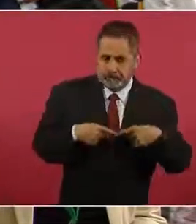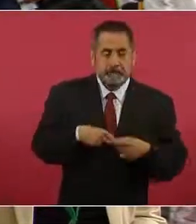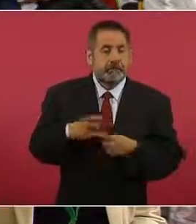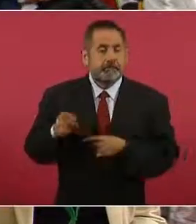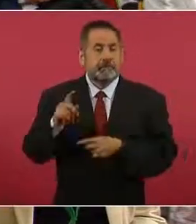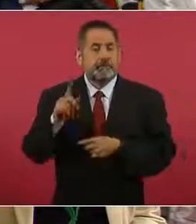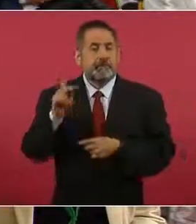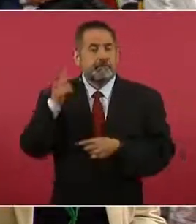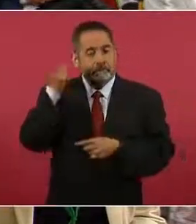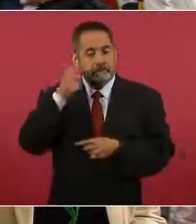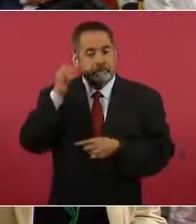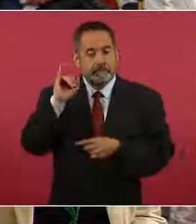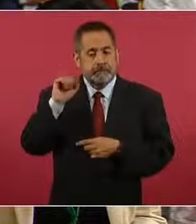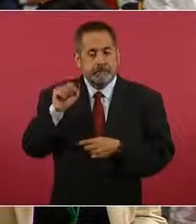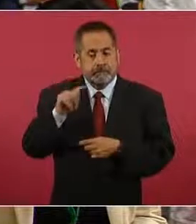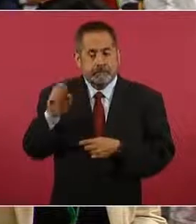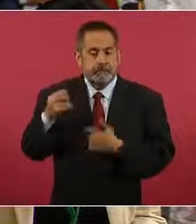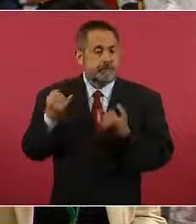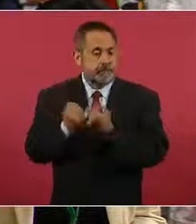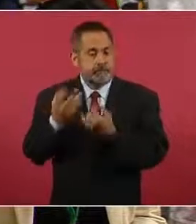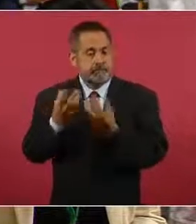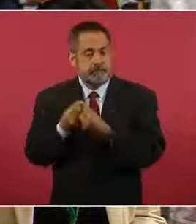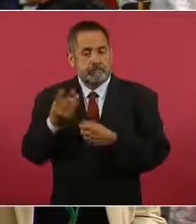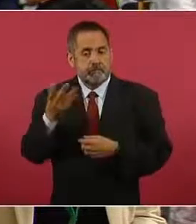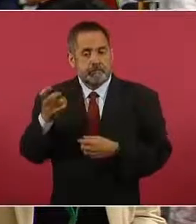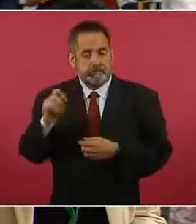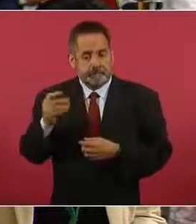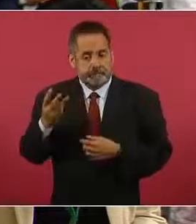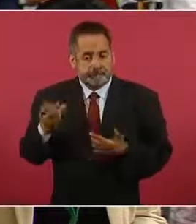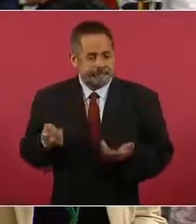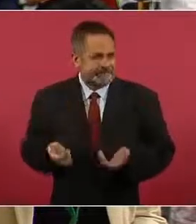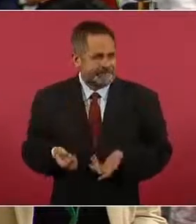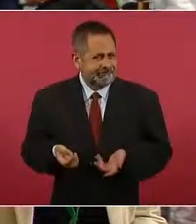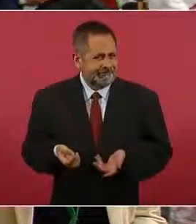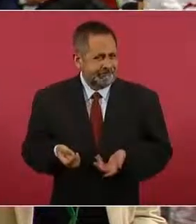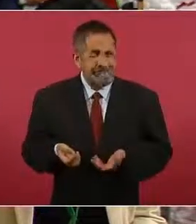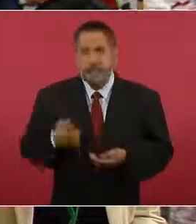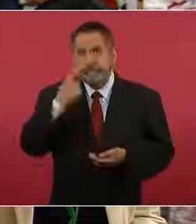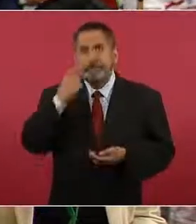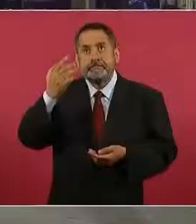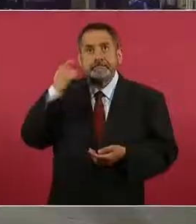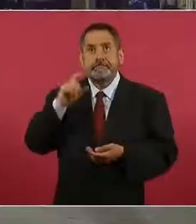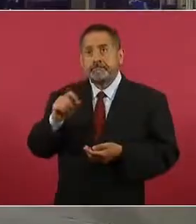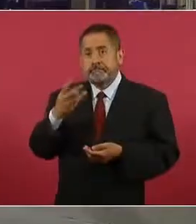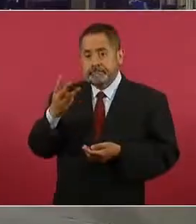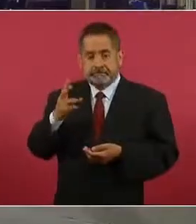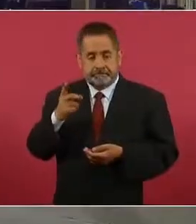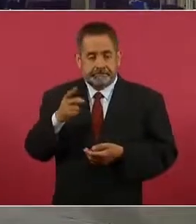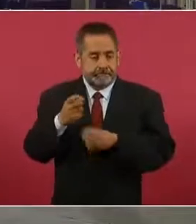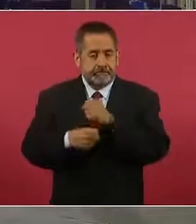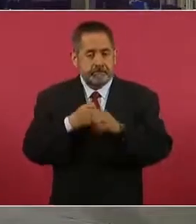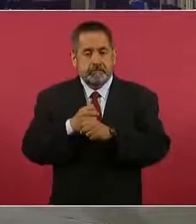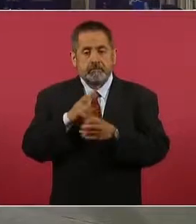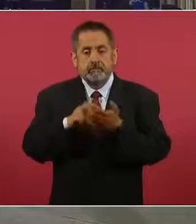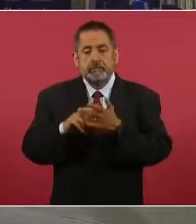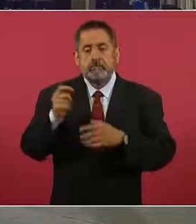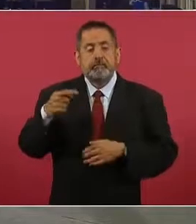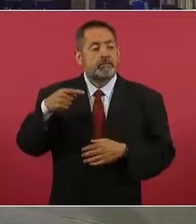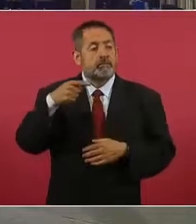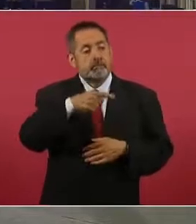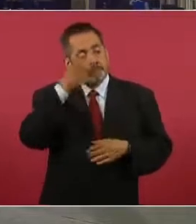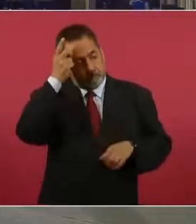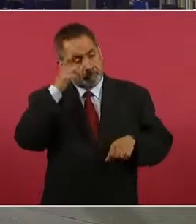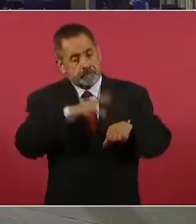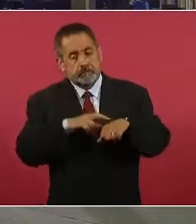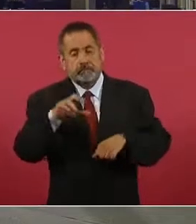algo similar. Y también llama mucho la atención porque el 23 de diciembre de 2021 la directora de Capufe ya había